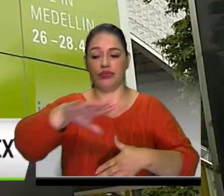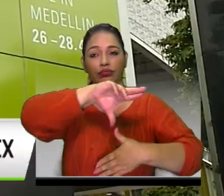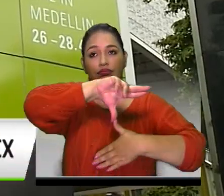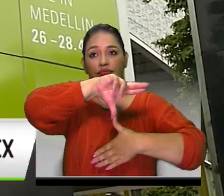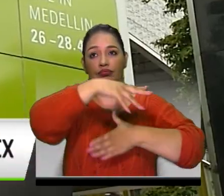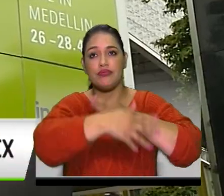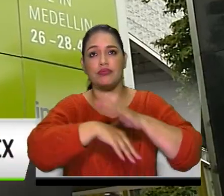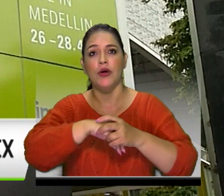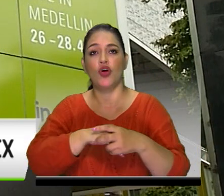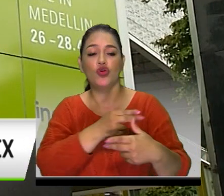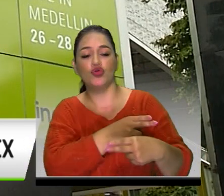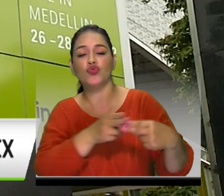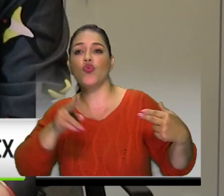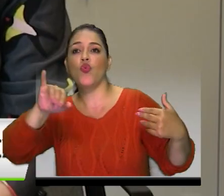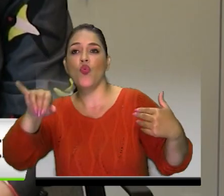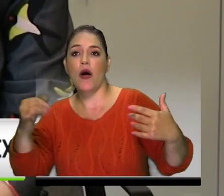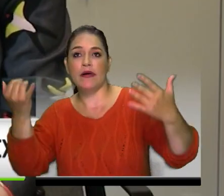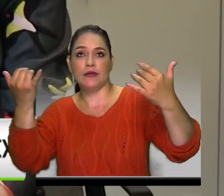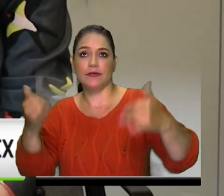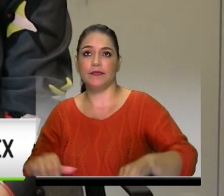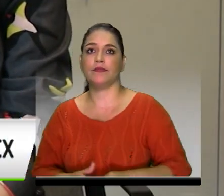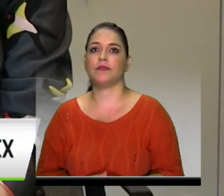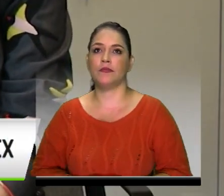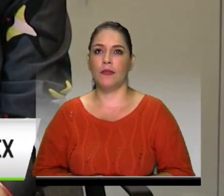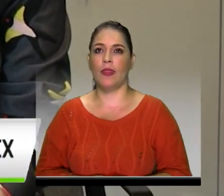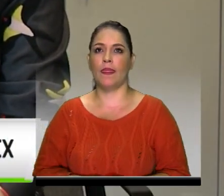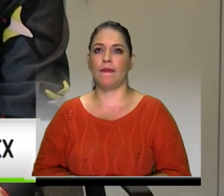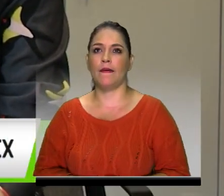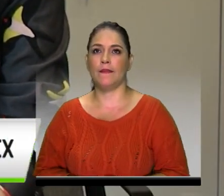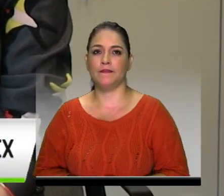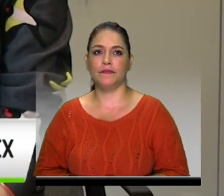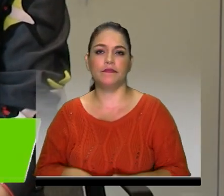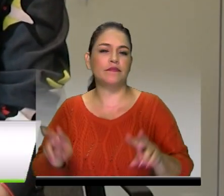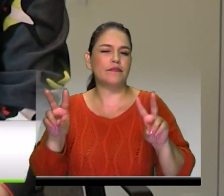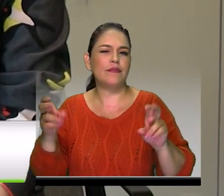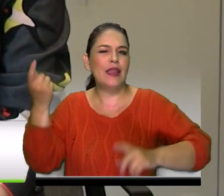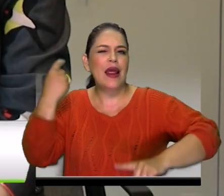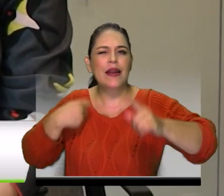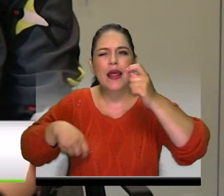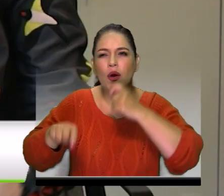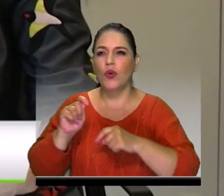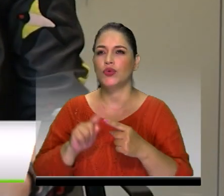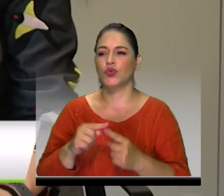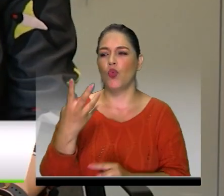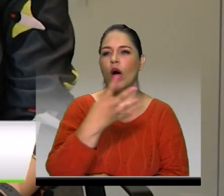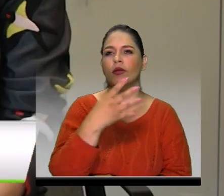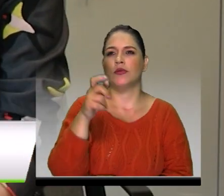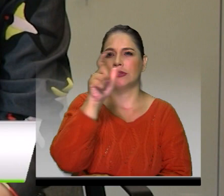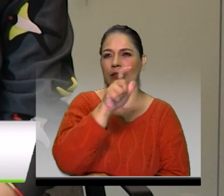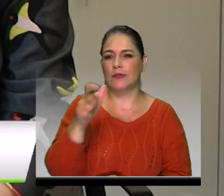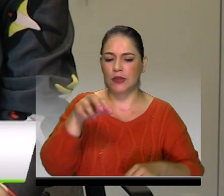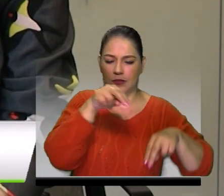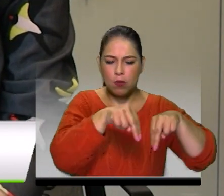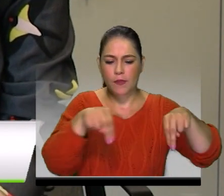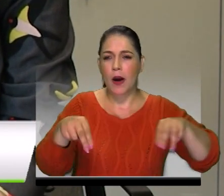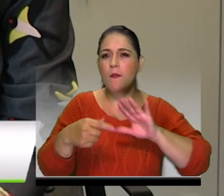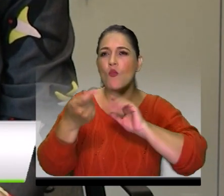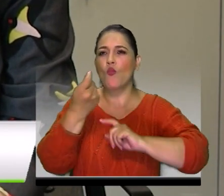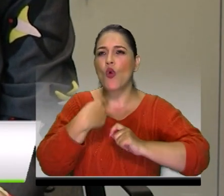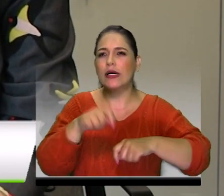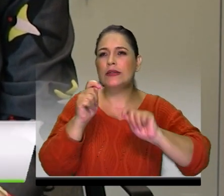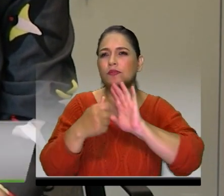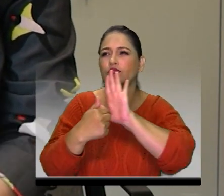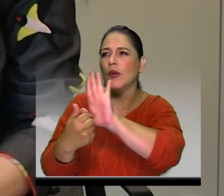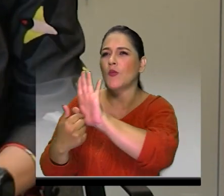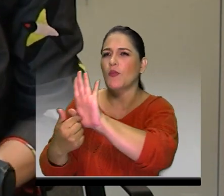extenderá hasta el próximo jueves. Desde el Frente de Negocios, una muestra de 400 expositores se conectan con alrededor de 10.000